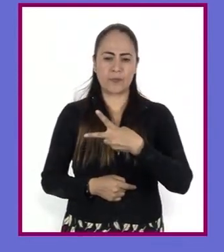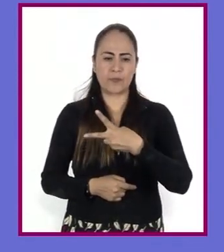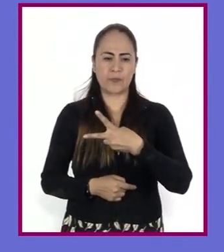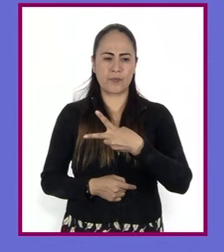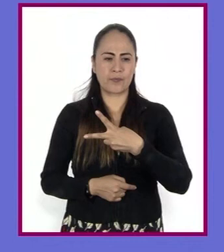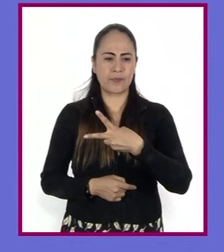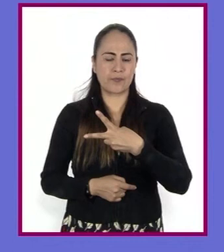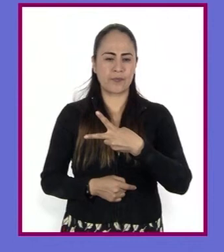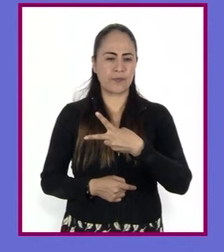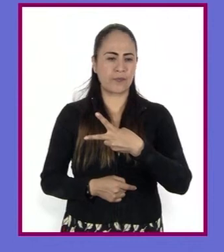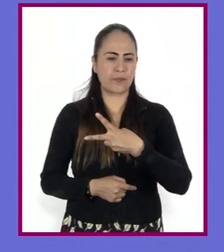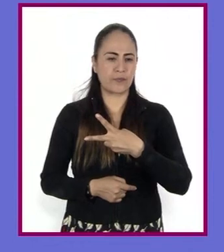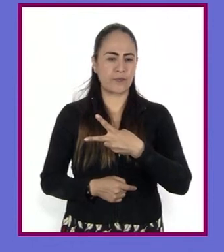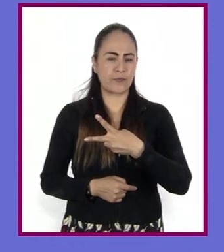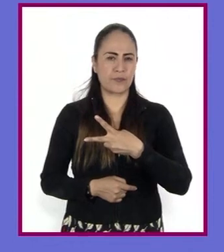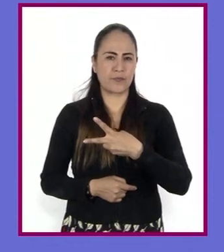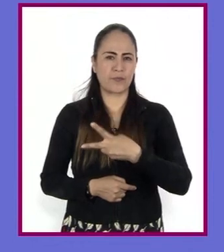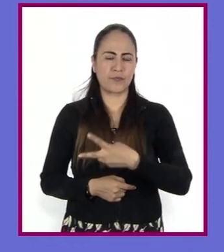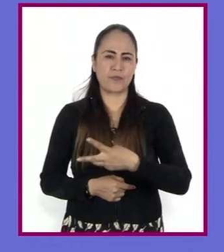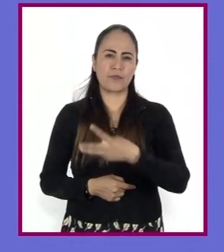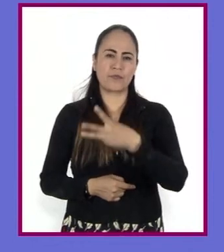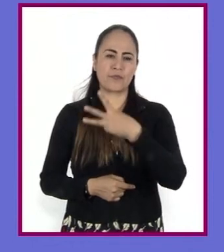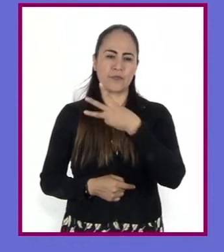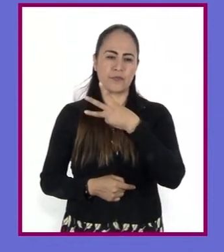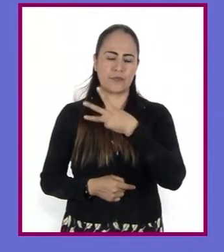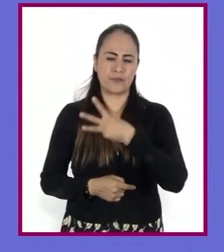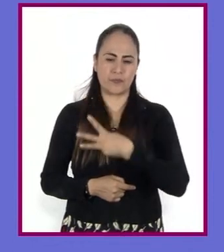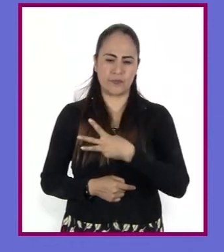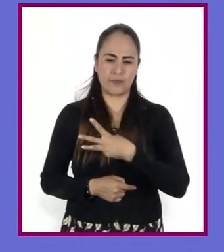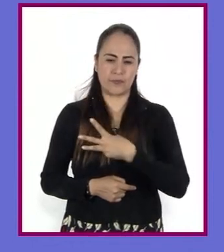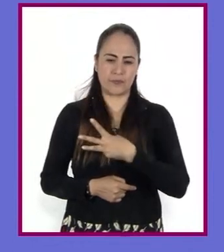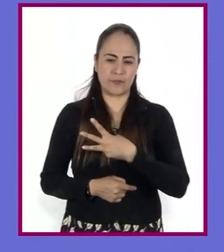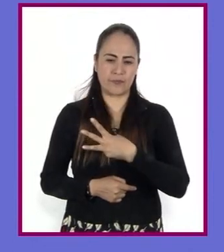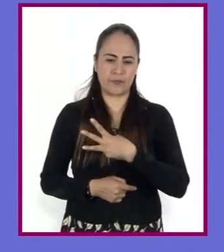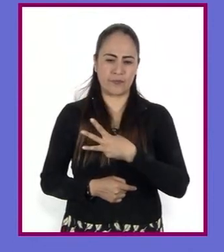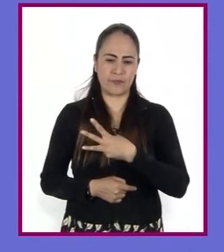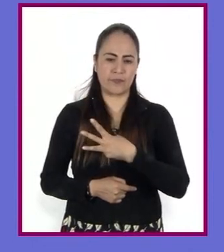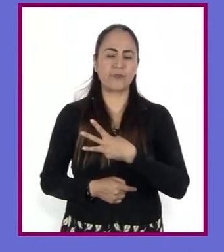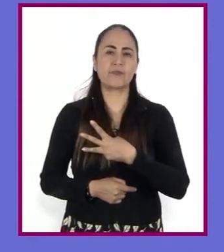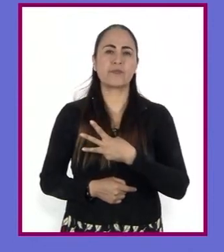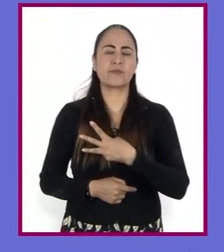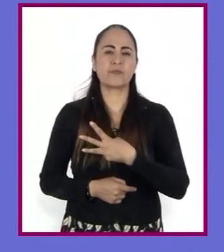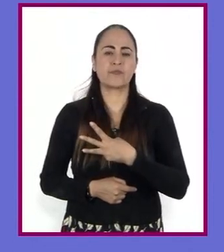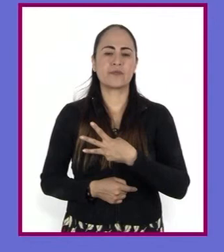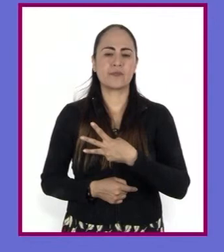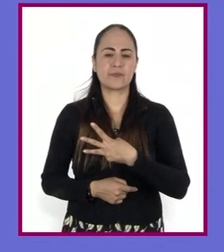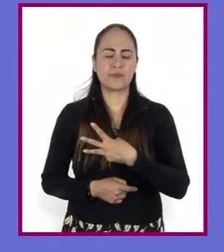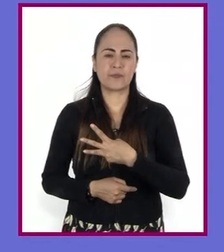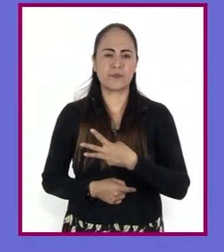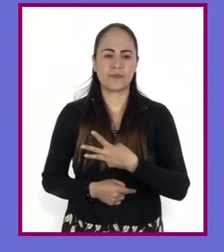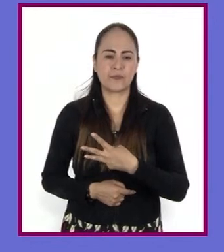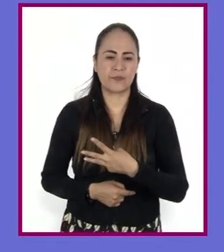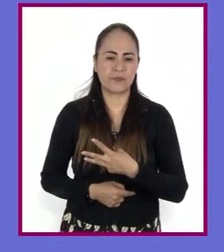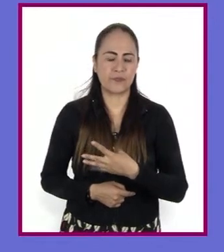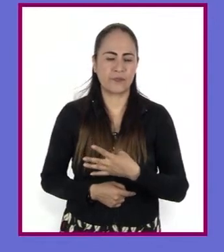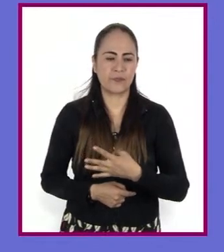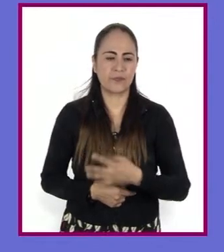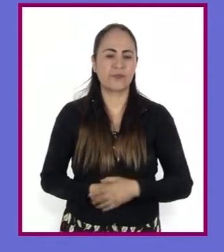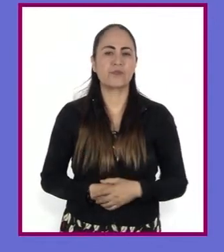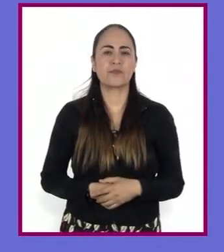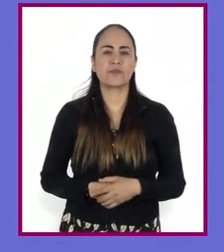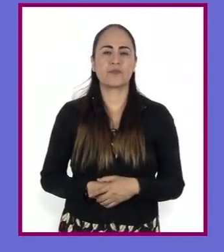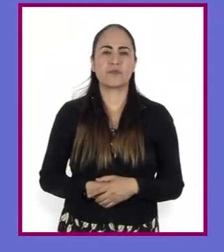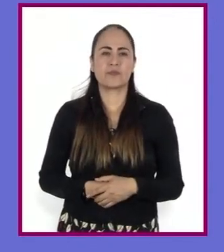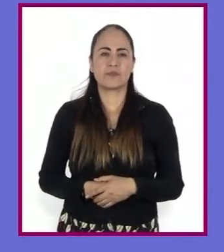Las palabras o conectores para incorporar ejemplos o definiciones. Los recursos o marcas gráficas utilizadas en los